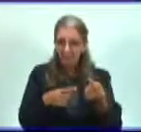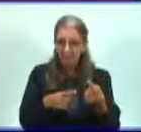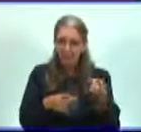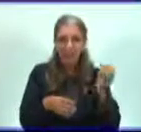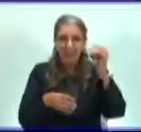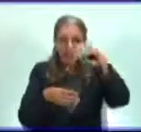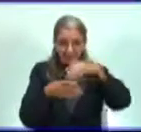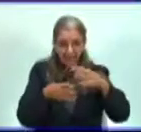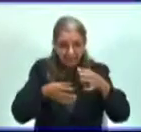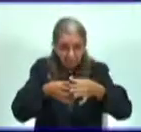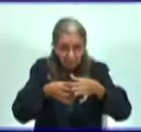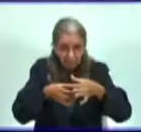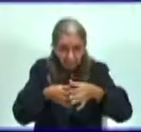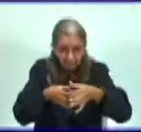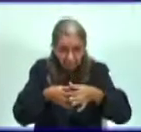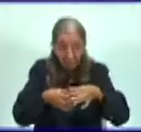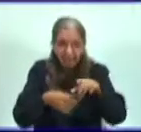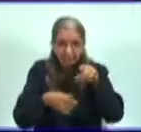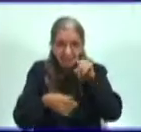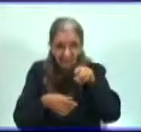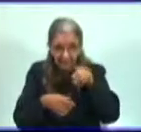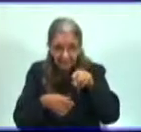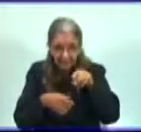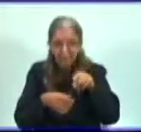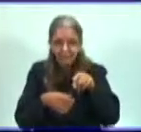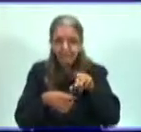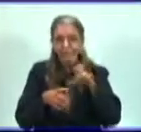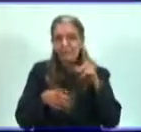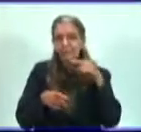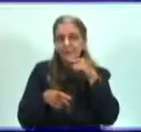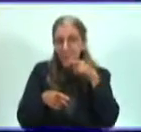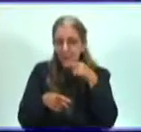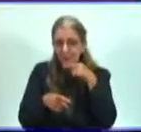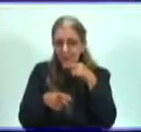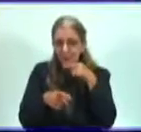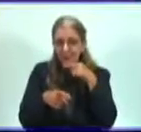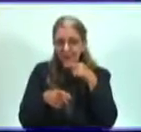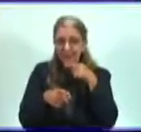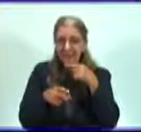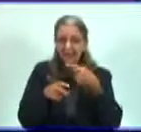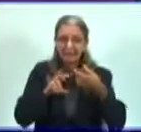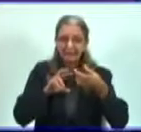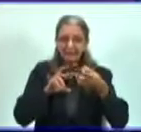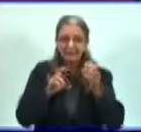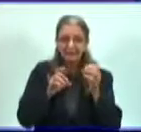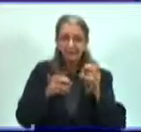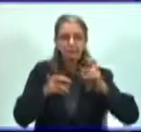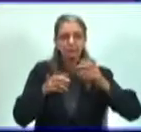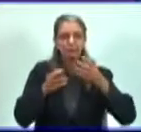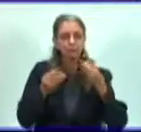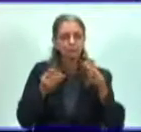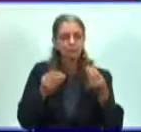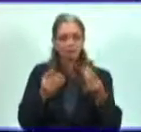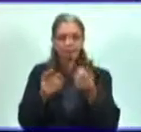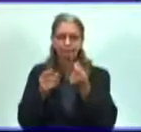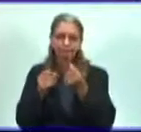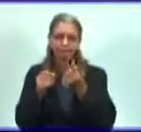dentro, ese material nuclear, vamos a tener que